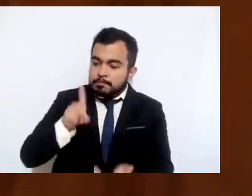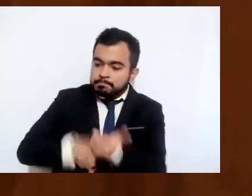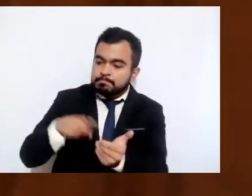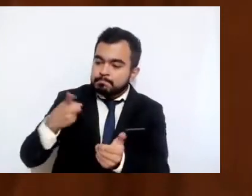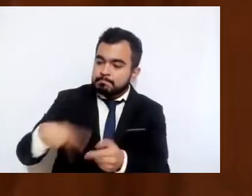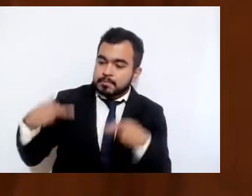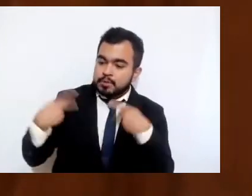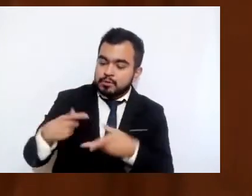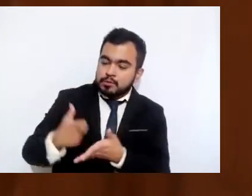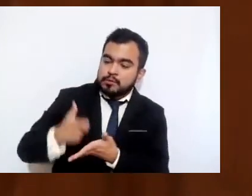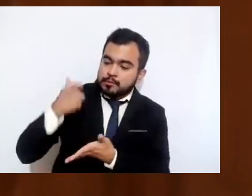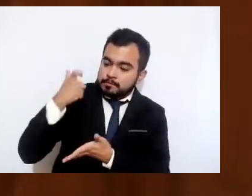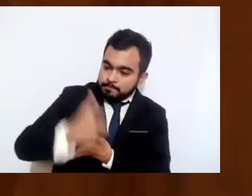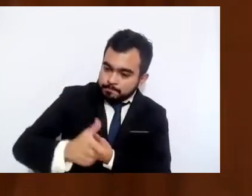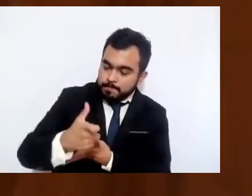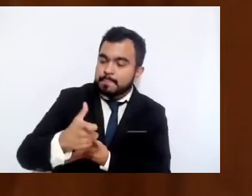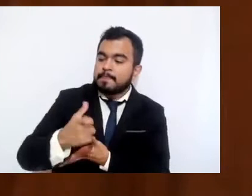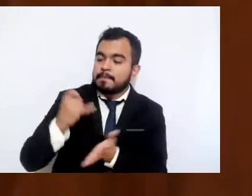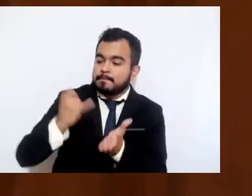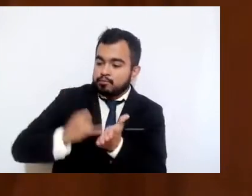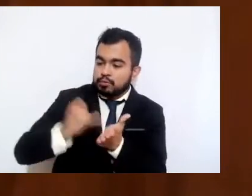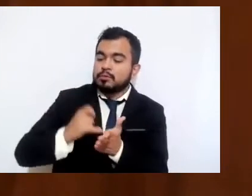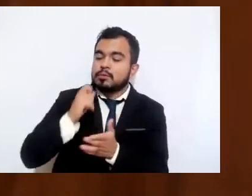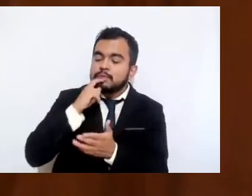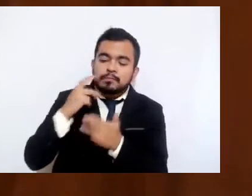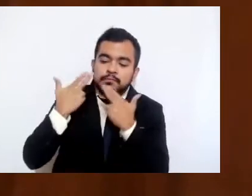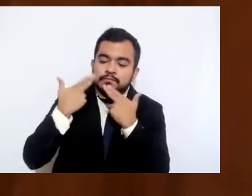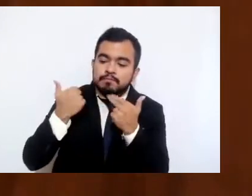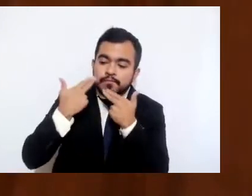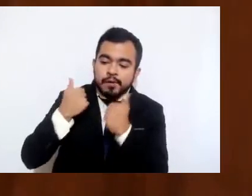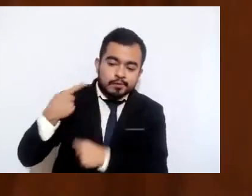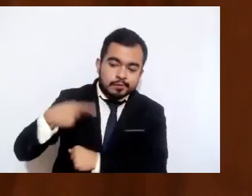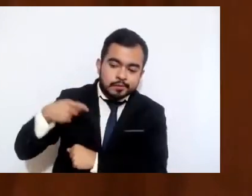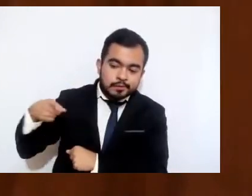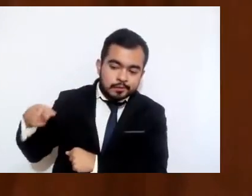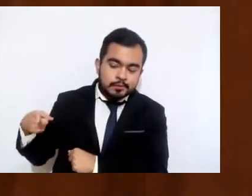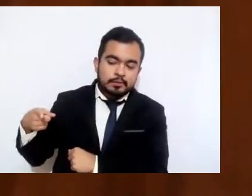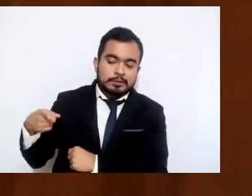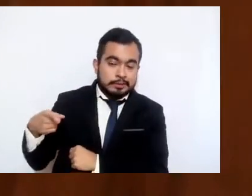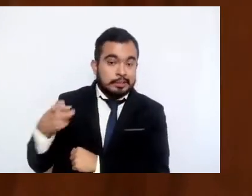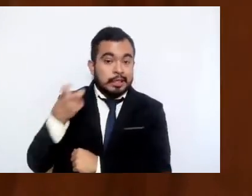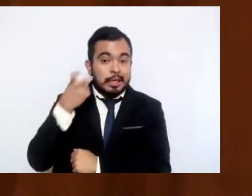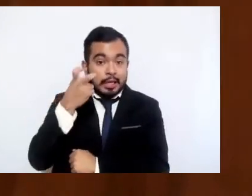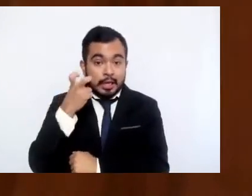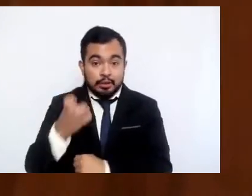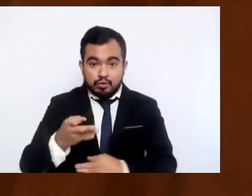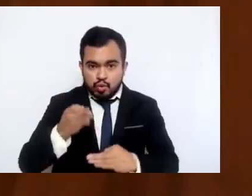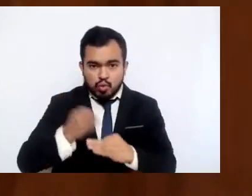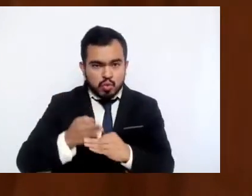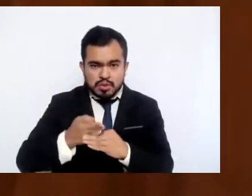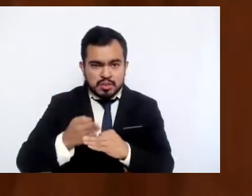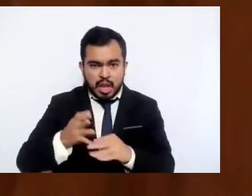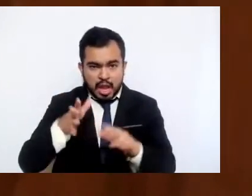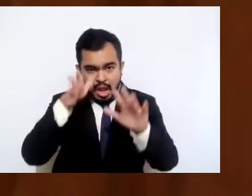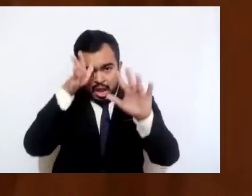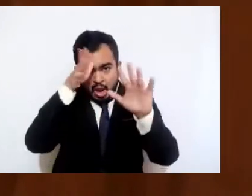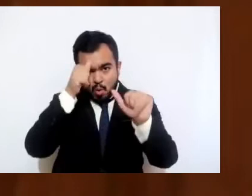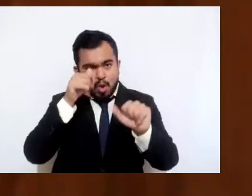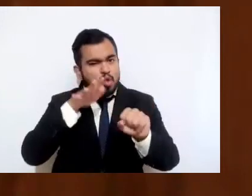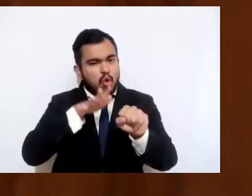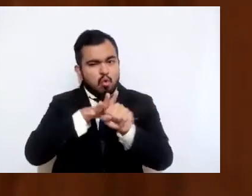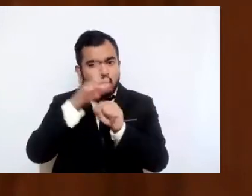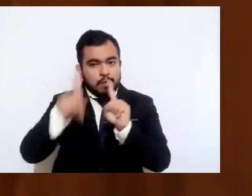municipal. Por lo que la finalidad de este punto de acuerdo es que se exhorte respetuosamente a los